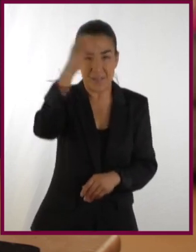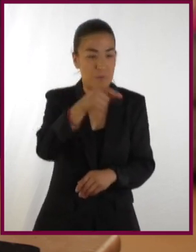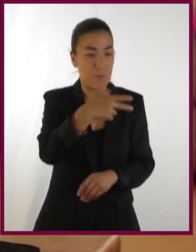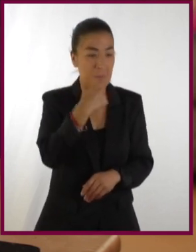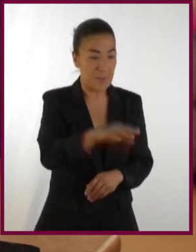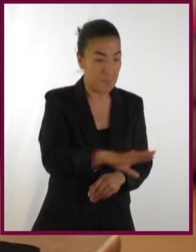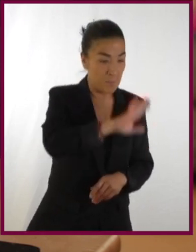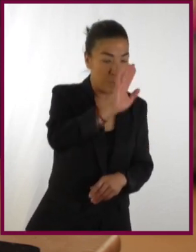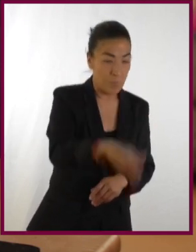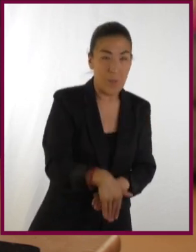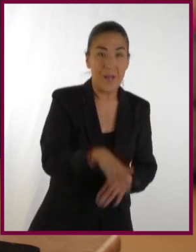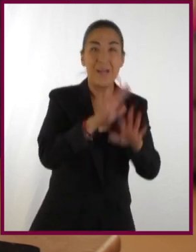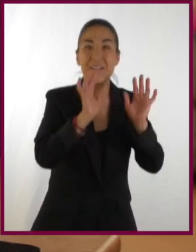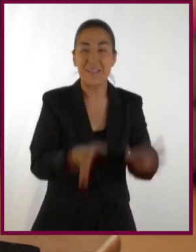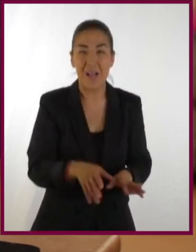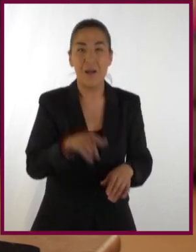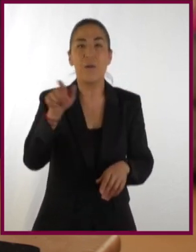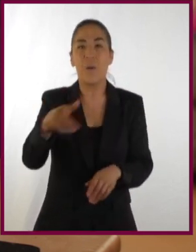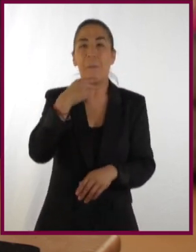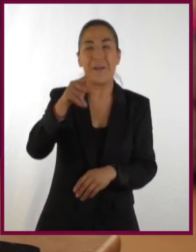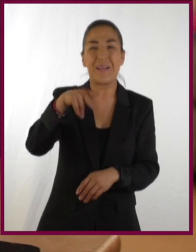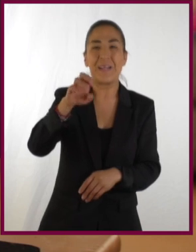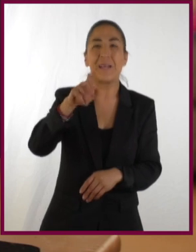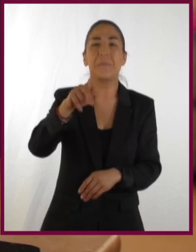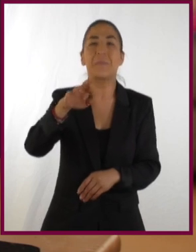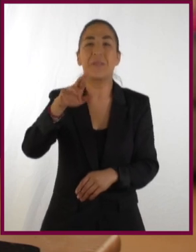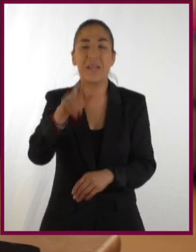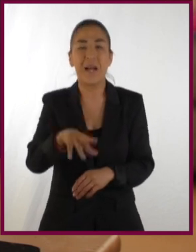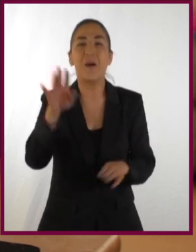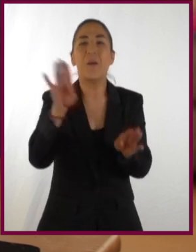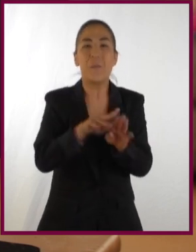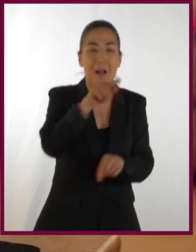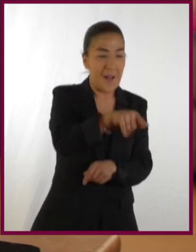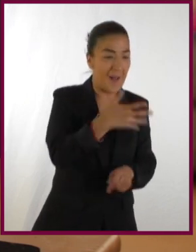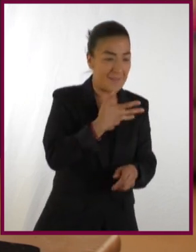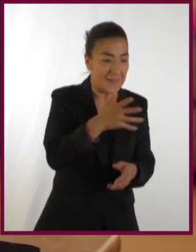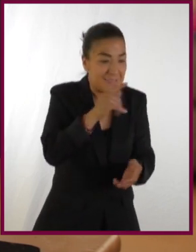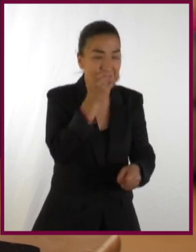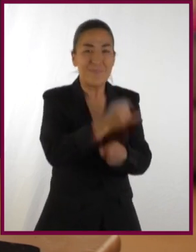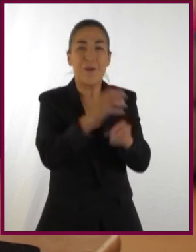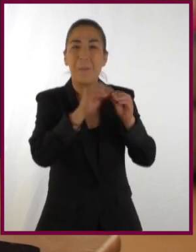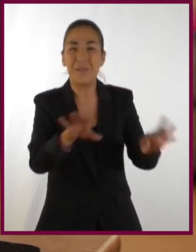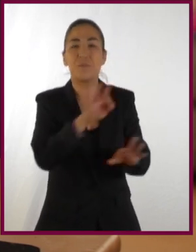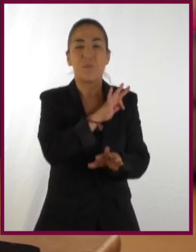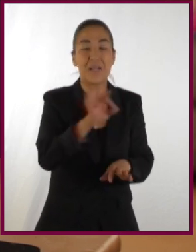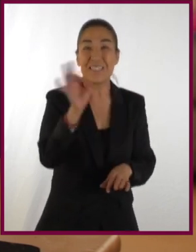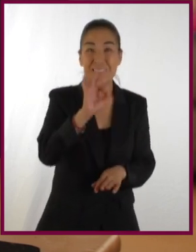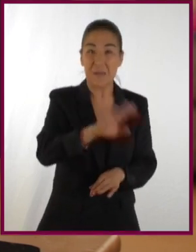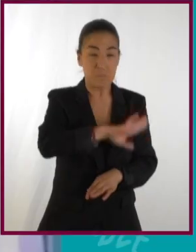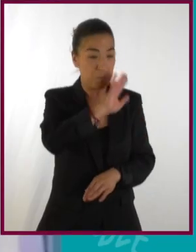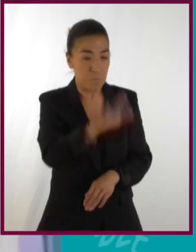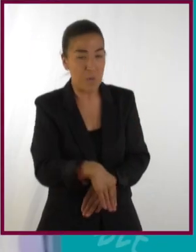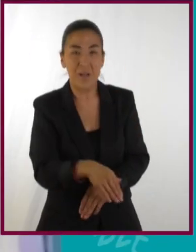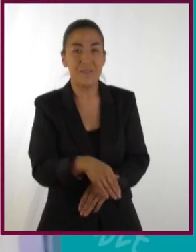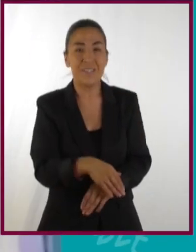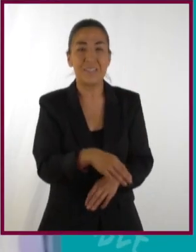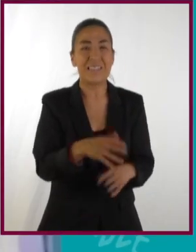Tico fallece y entonces Kepler puede tener acceso a los datos.